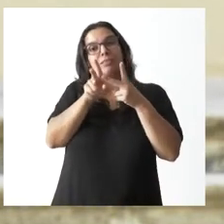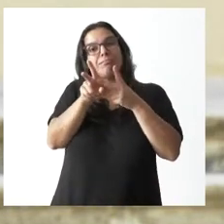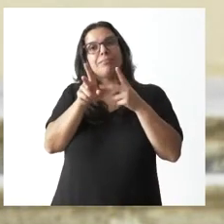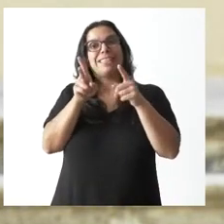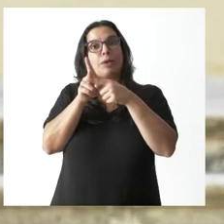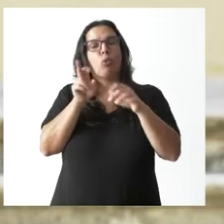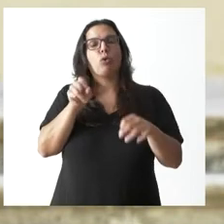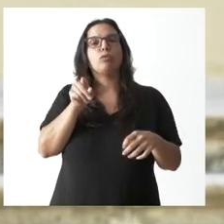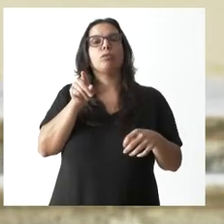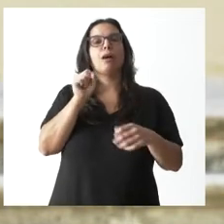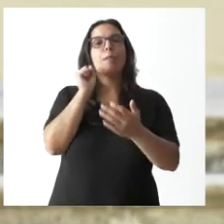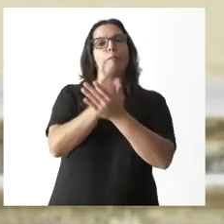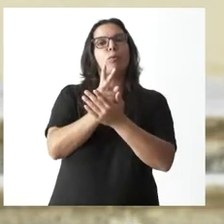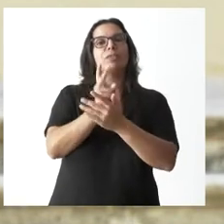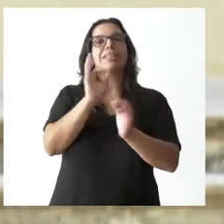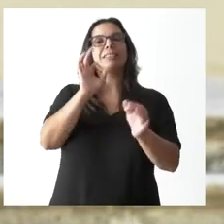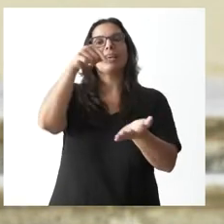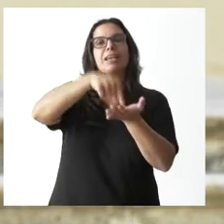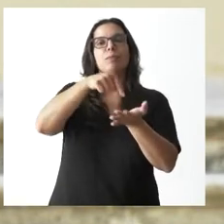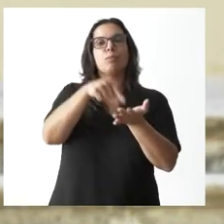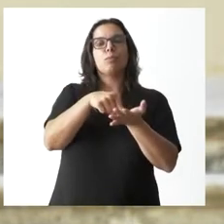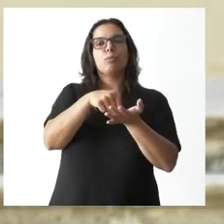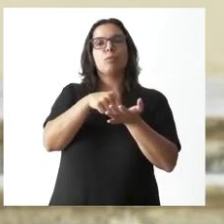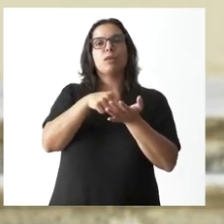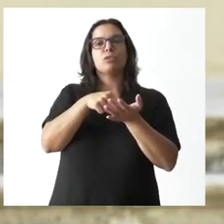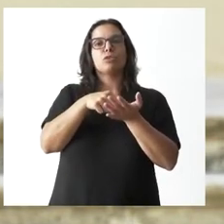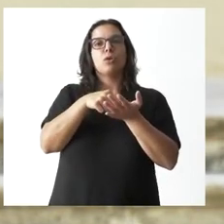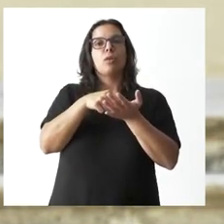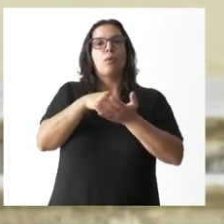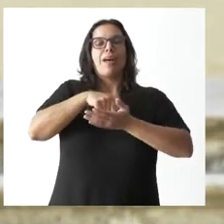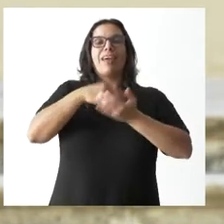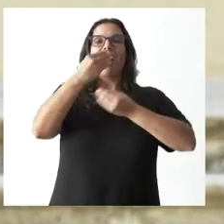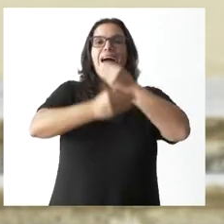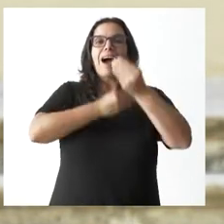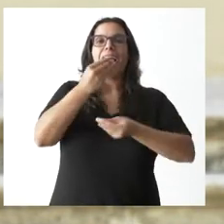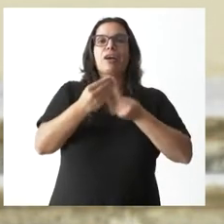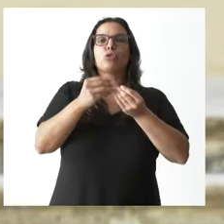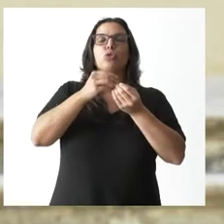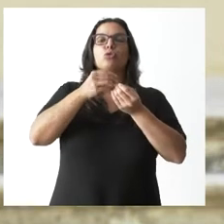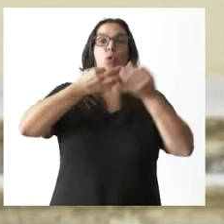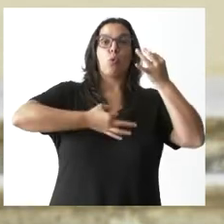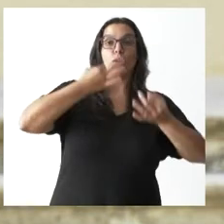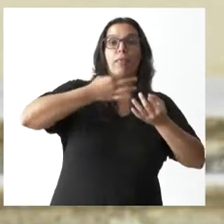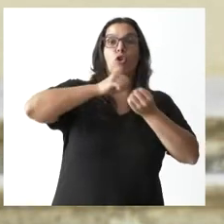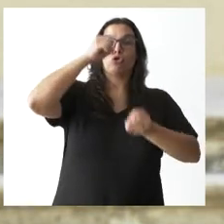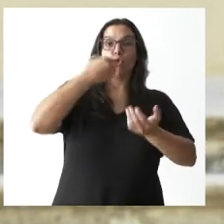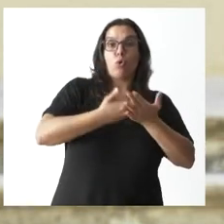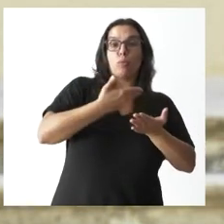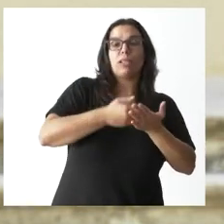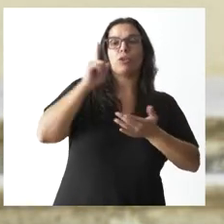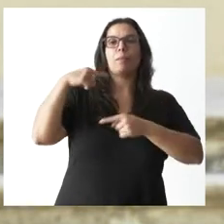una apuesta en el impuesto de actos jurídicos documentados y de